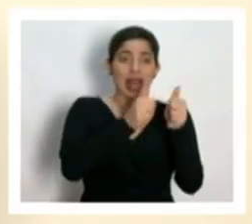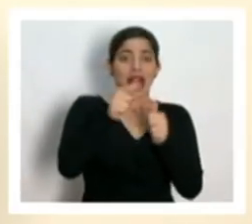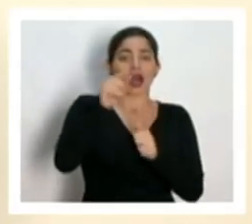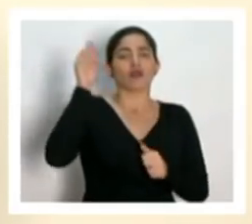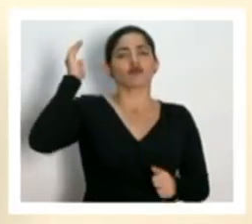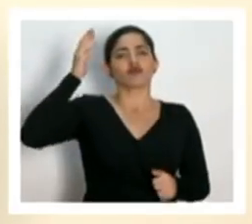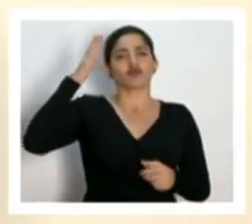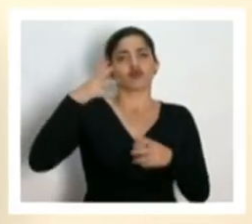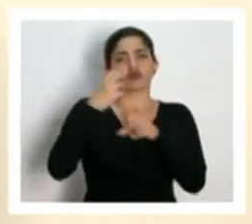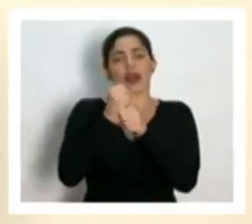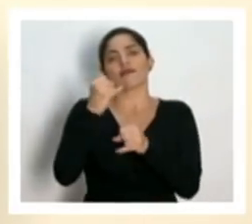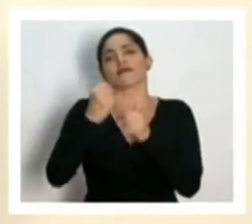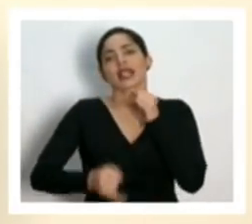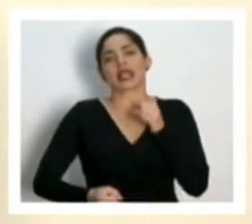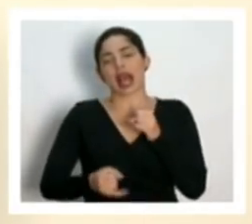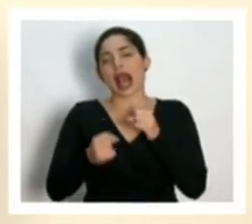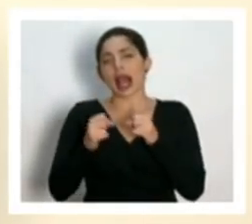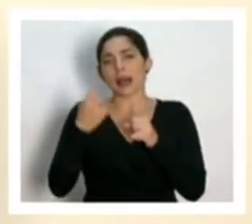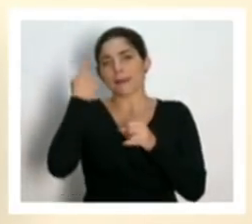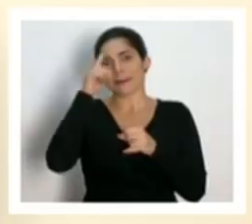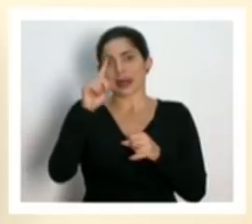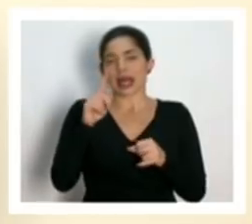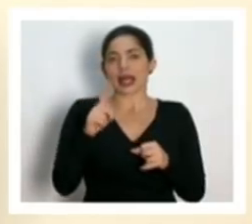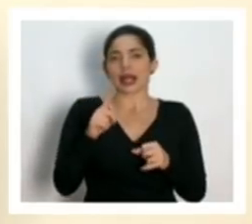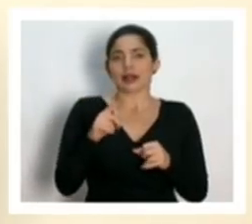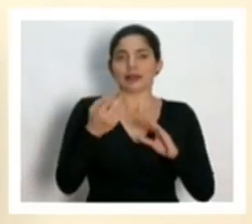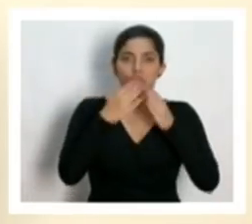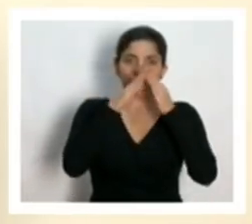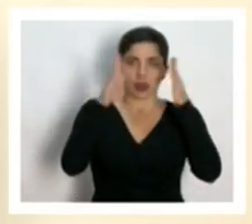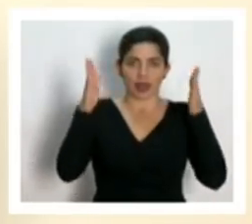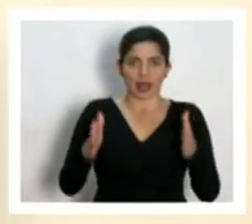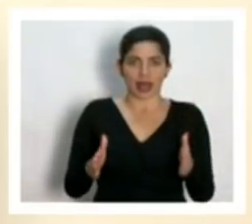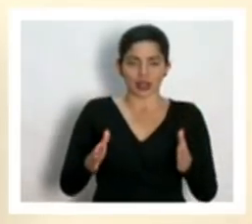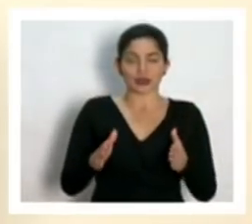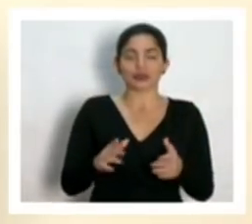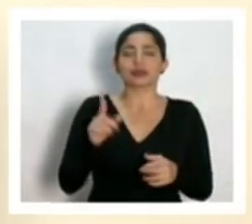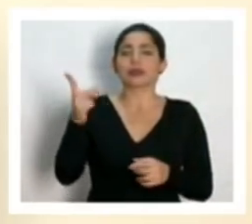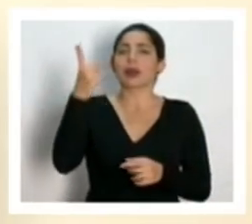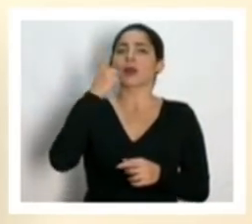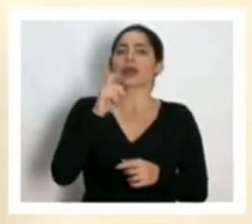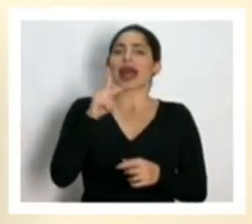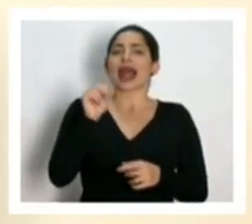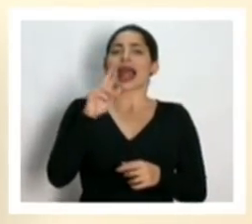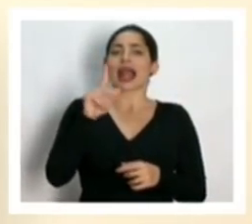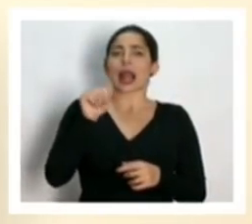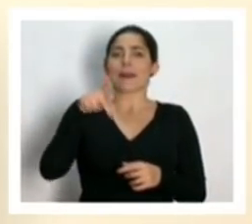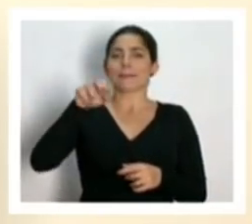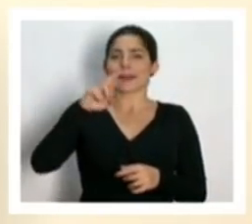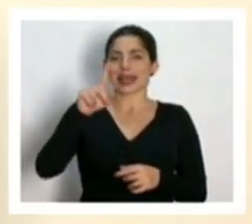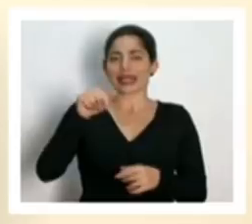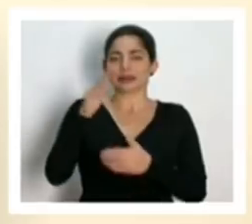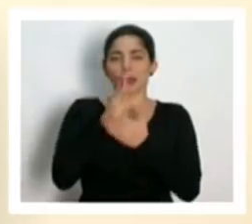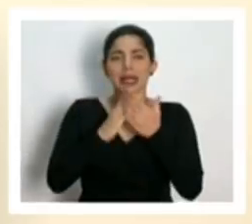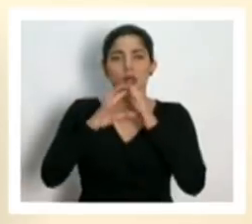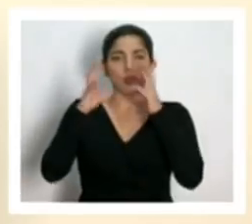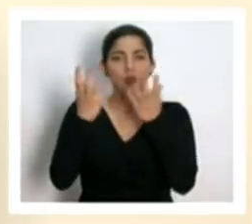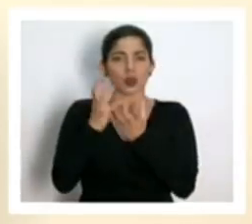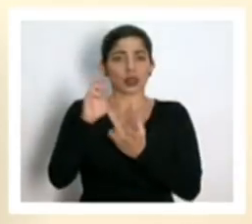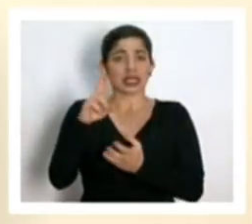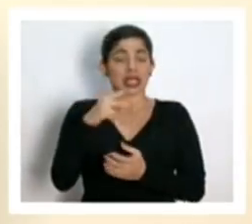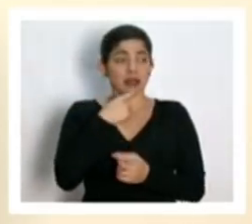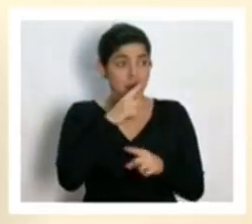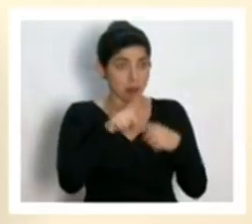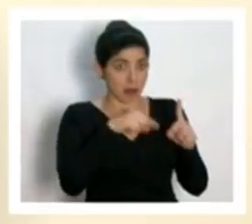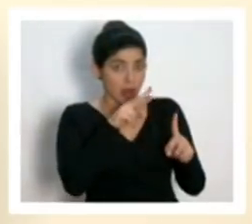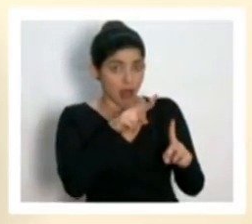mensaje final a la a la ciudadanía consulta a Carla Pérez del Mundo CR que si se tomarán